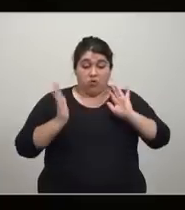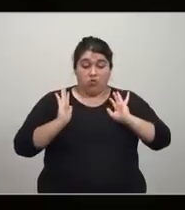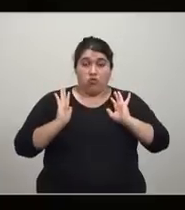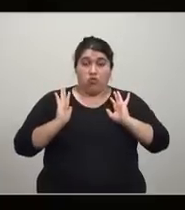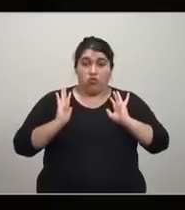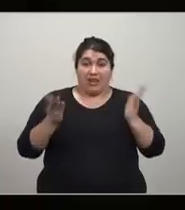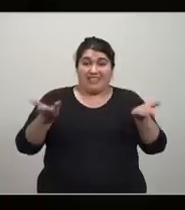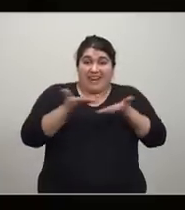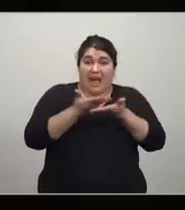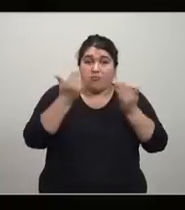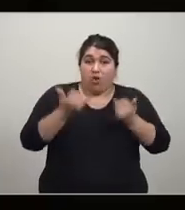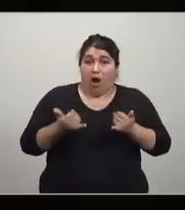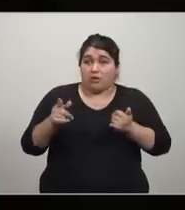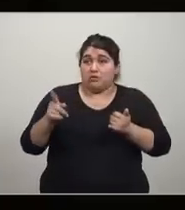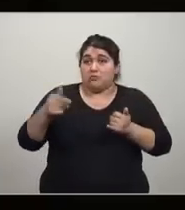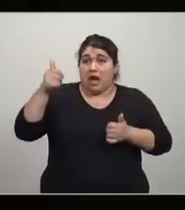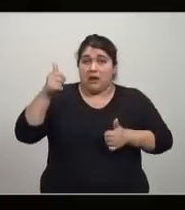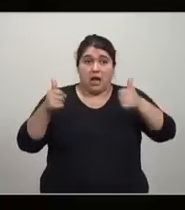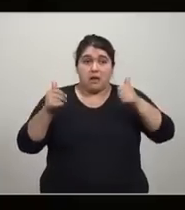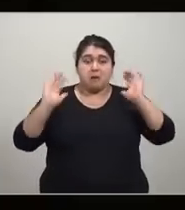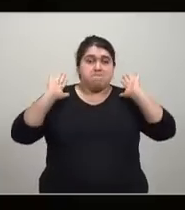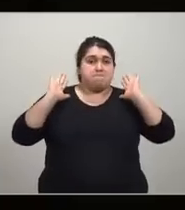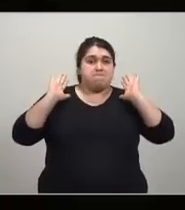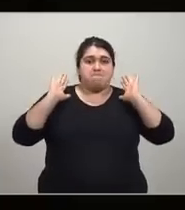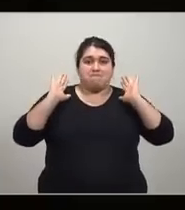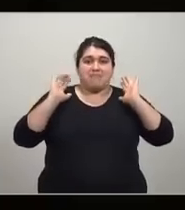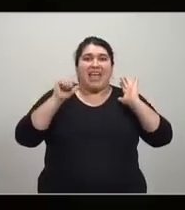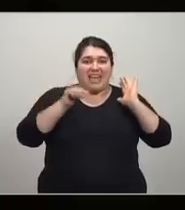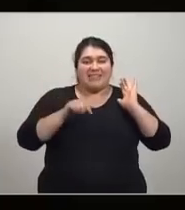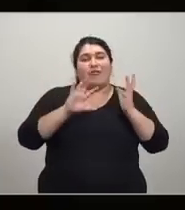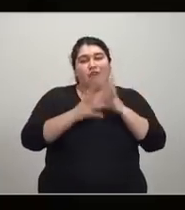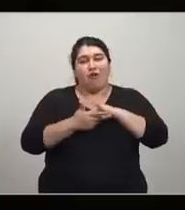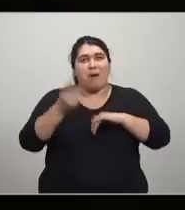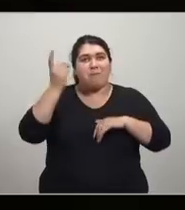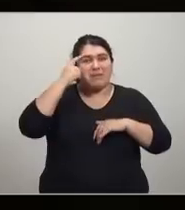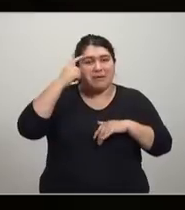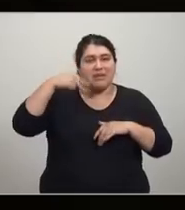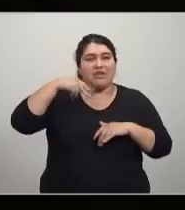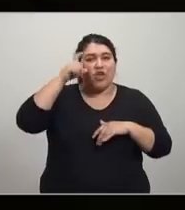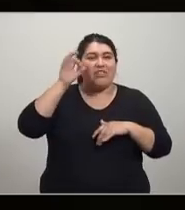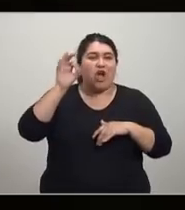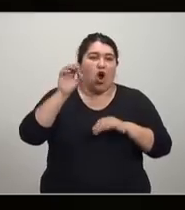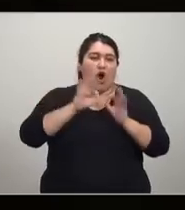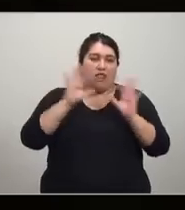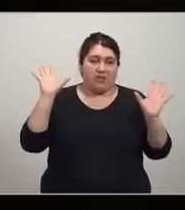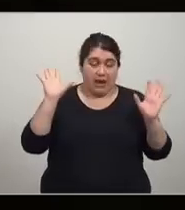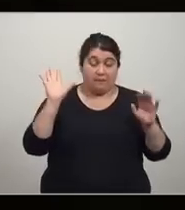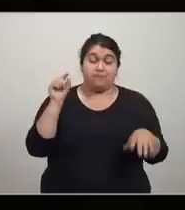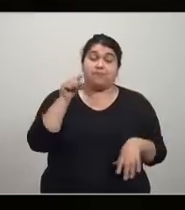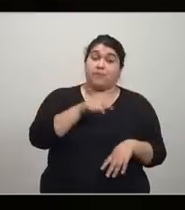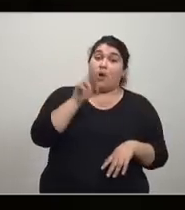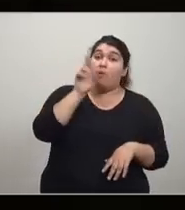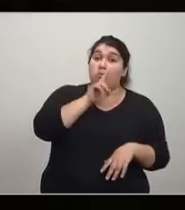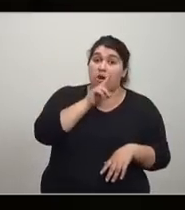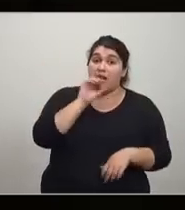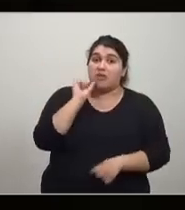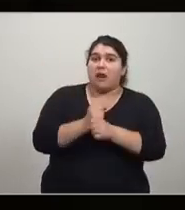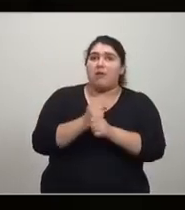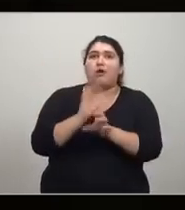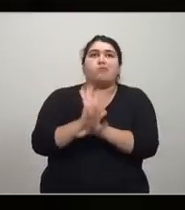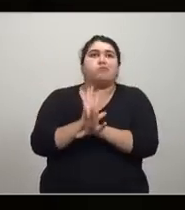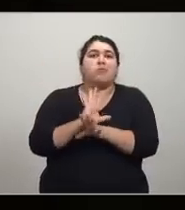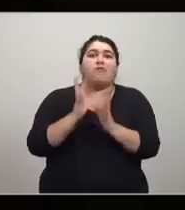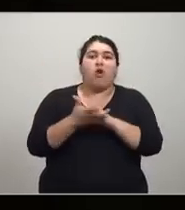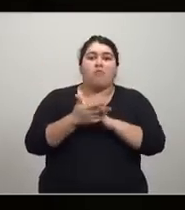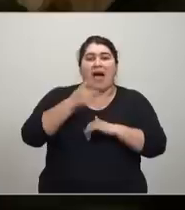voluntario y ambos quedaron mejor que antes. Y esa es la lógica liberal un poco. ¿Y en qué se diferencia el caso de la chica con el trabajador explotado